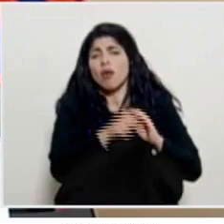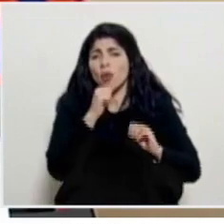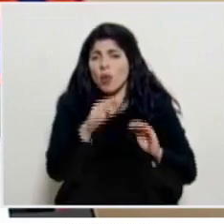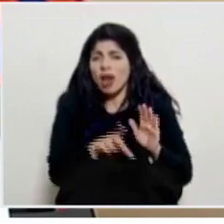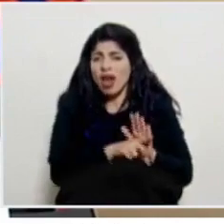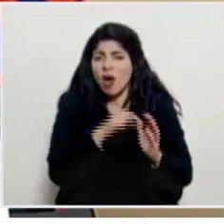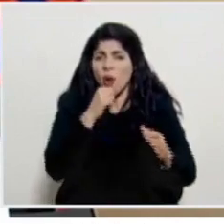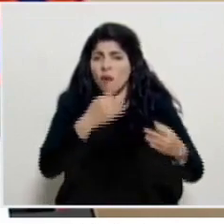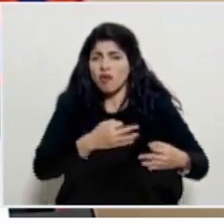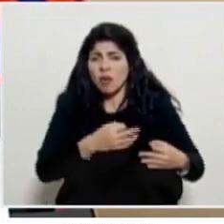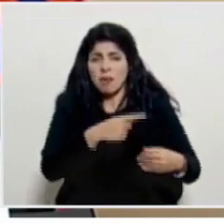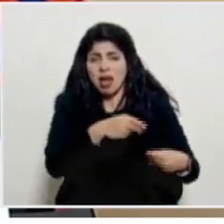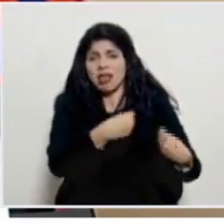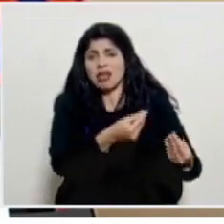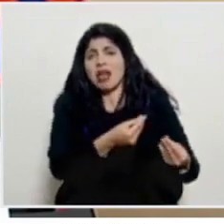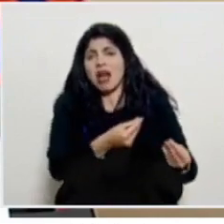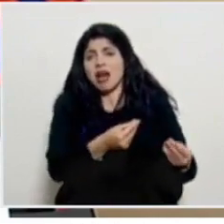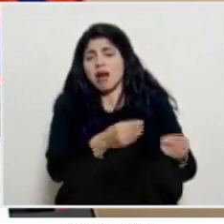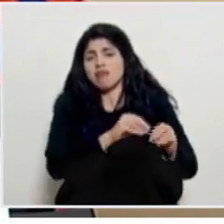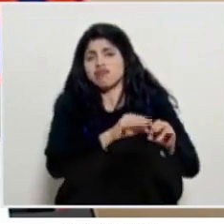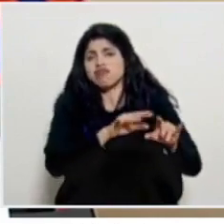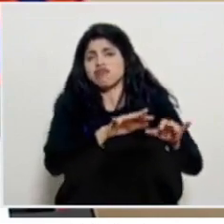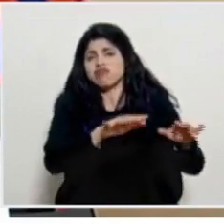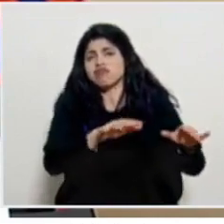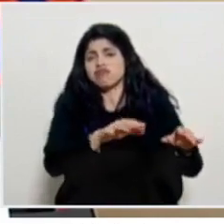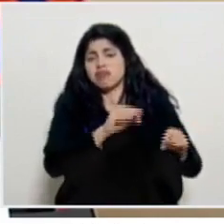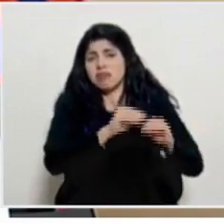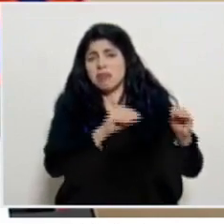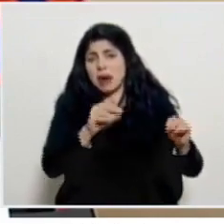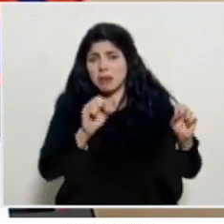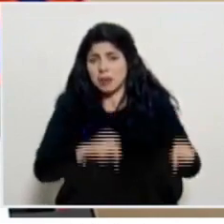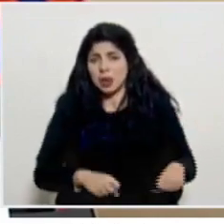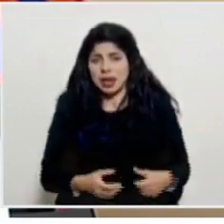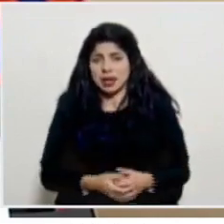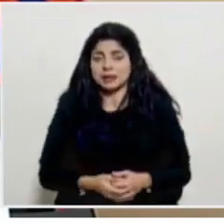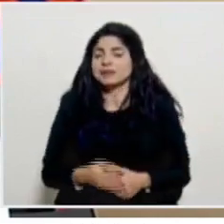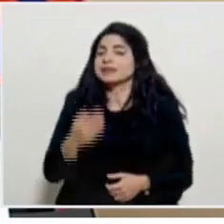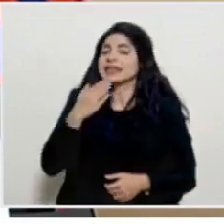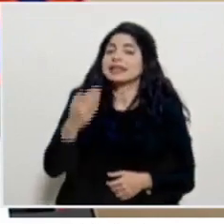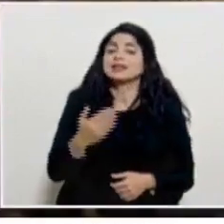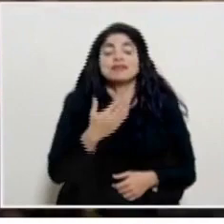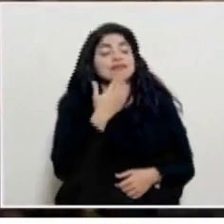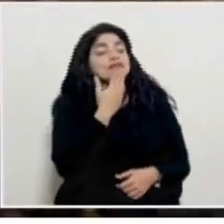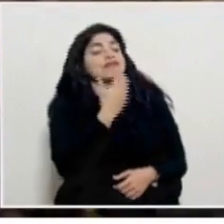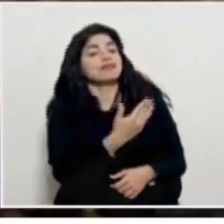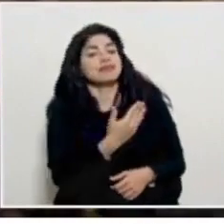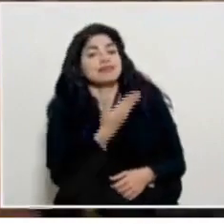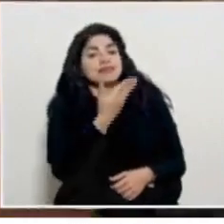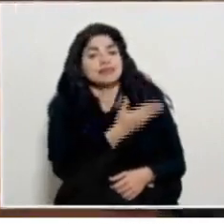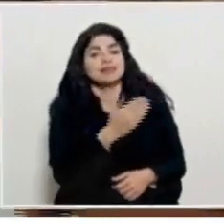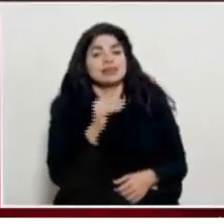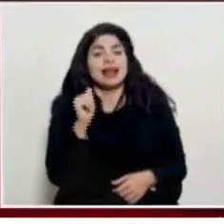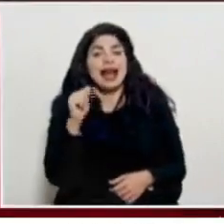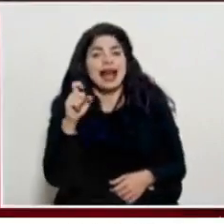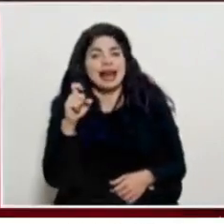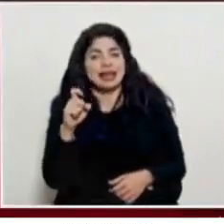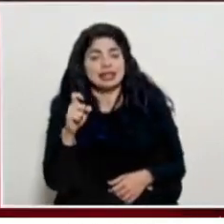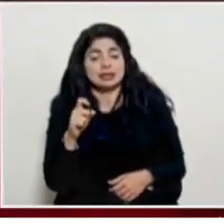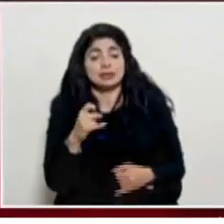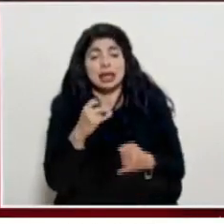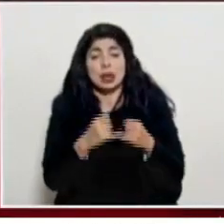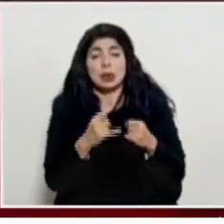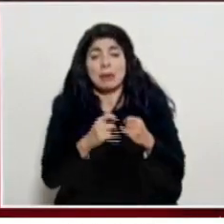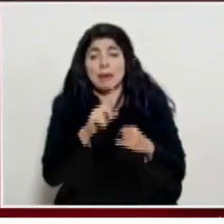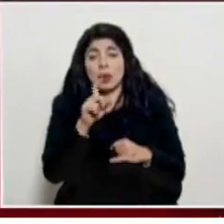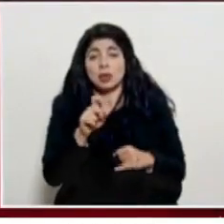pues están propiciando también aumentar el riesgo de contagio muchas gracias muchísimas gracias don Alex sobre la última